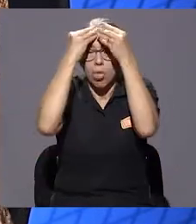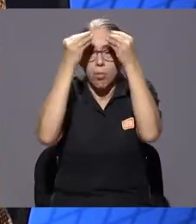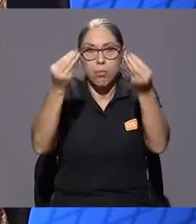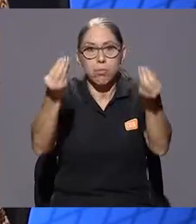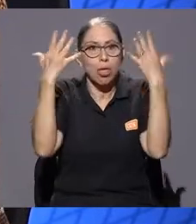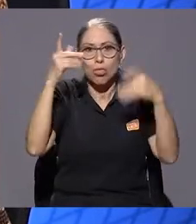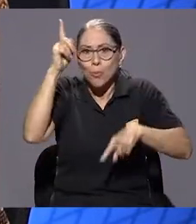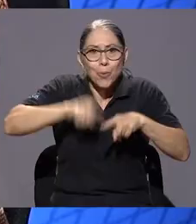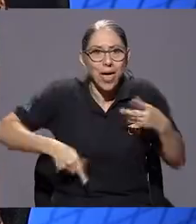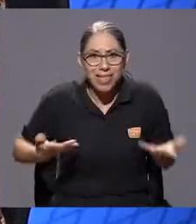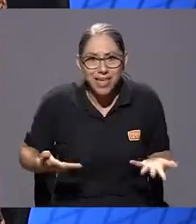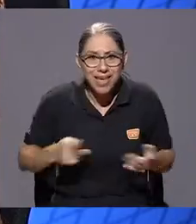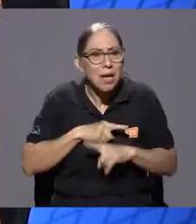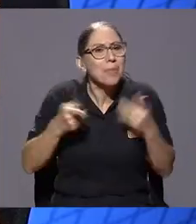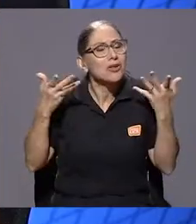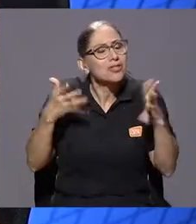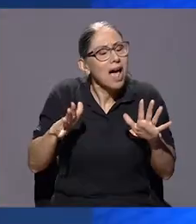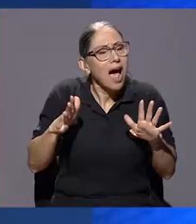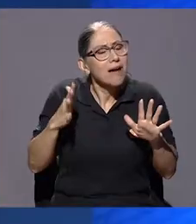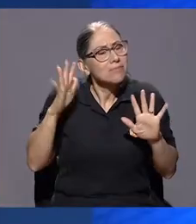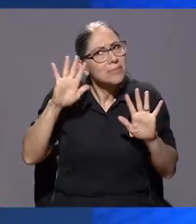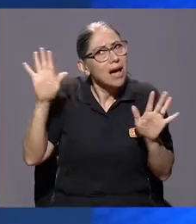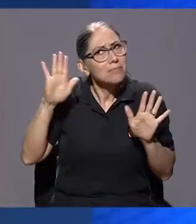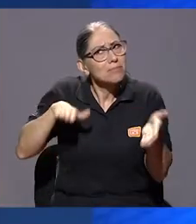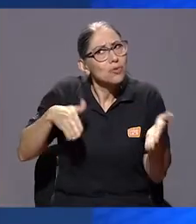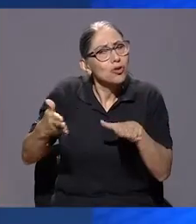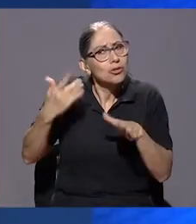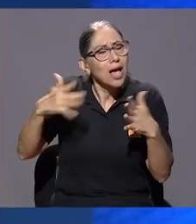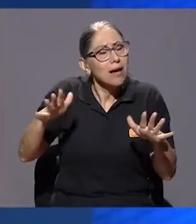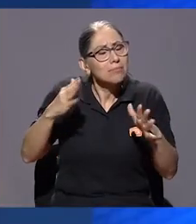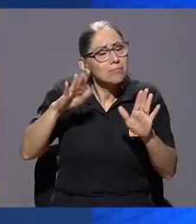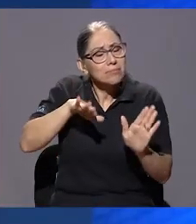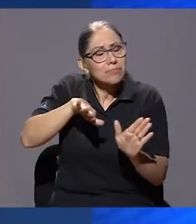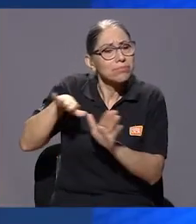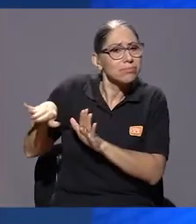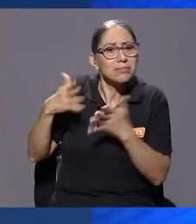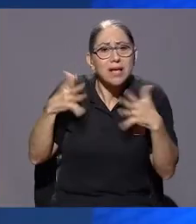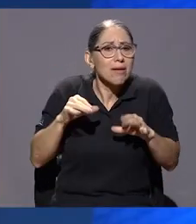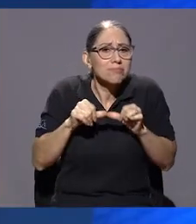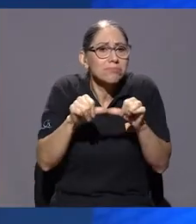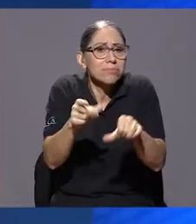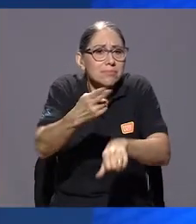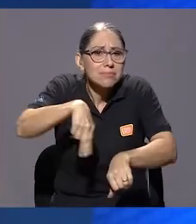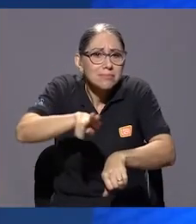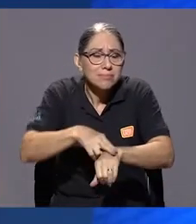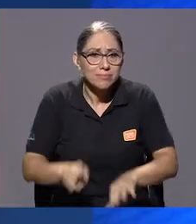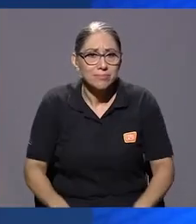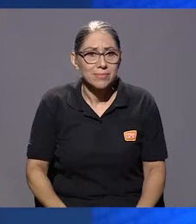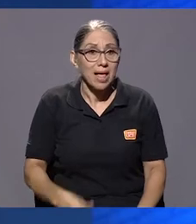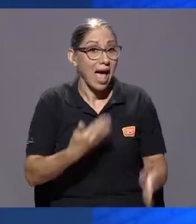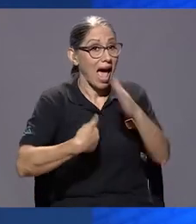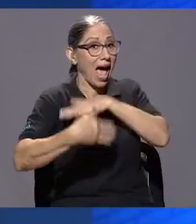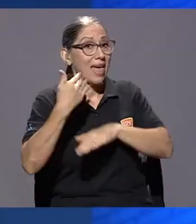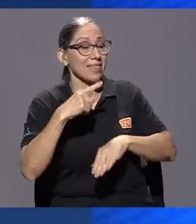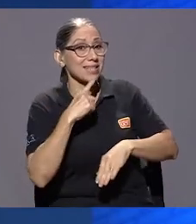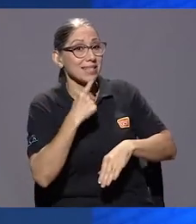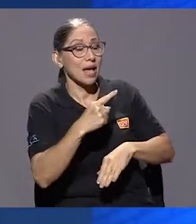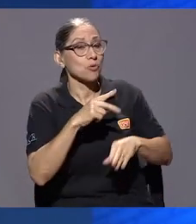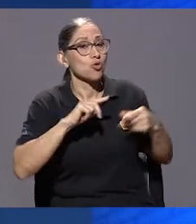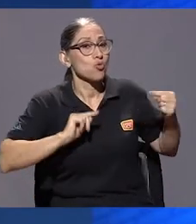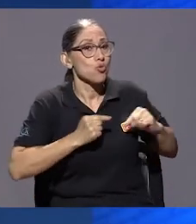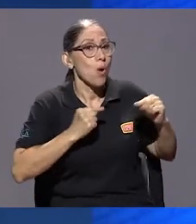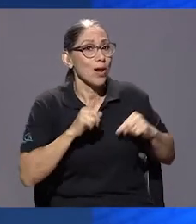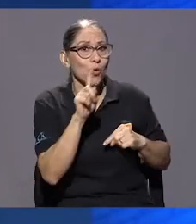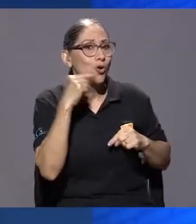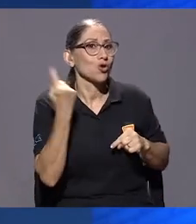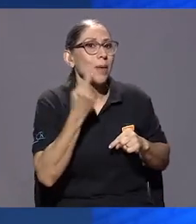pero ya pasó la página y es parte de mí. Decíamos, Paola, que al principio del programa, que el duelo no es solo por la pérdida de seres queridos, se puede